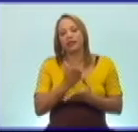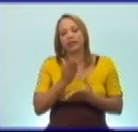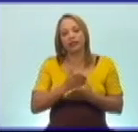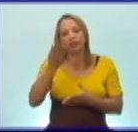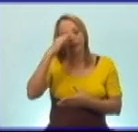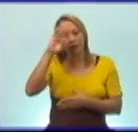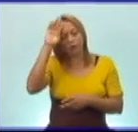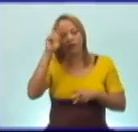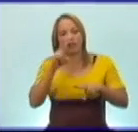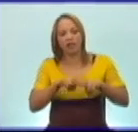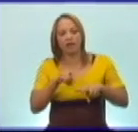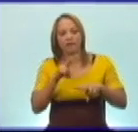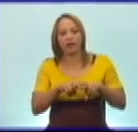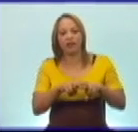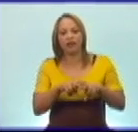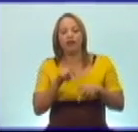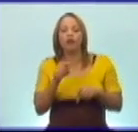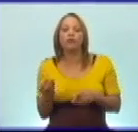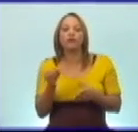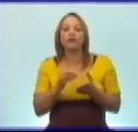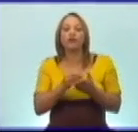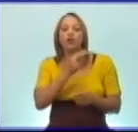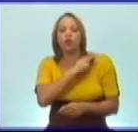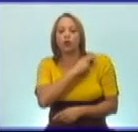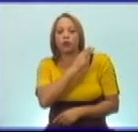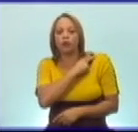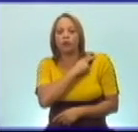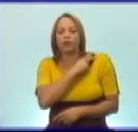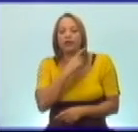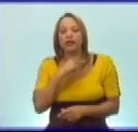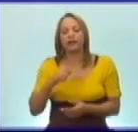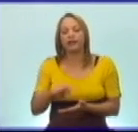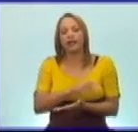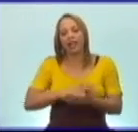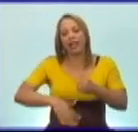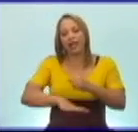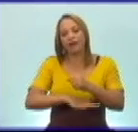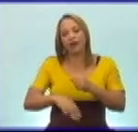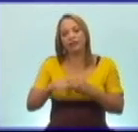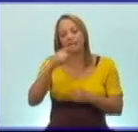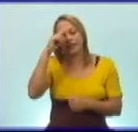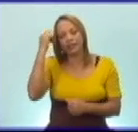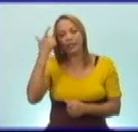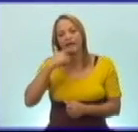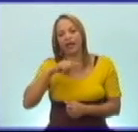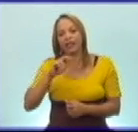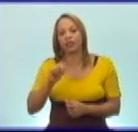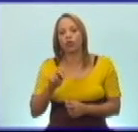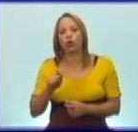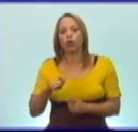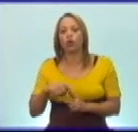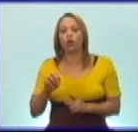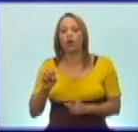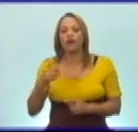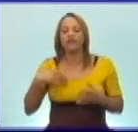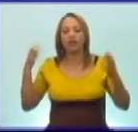Fue nombrado jefe de la base de San Antonio de los Baños. En abril de 1961,